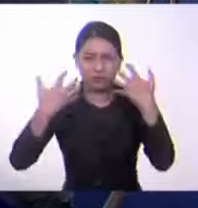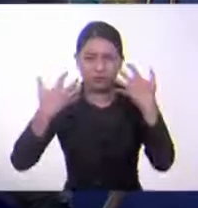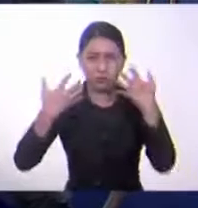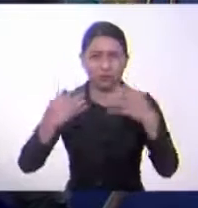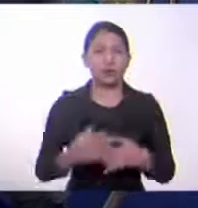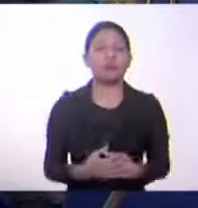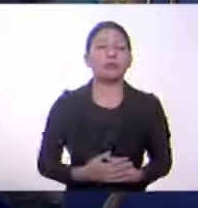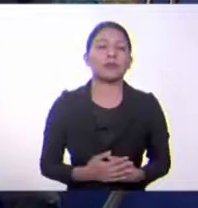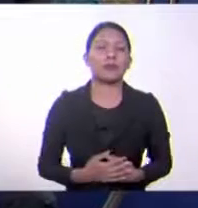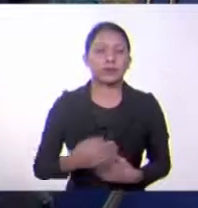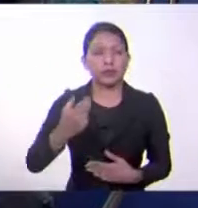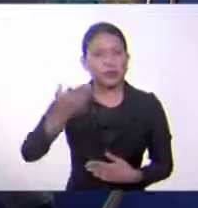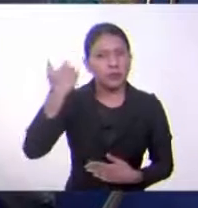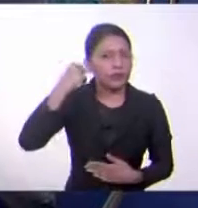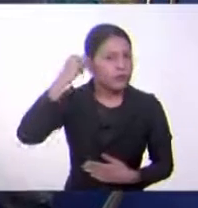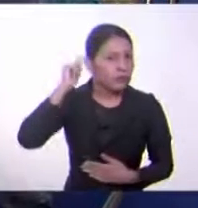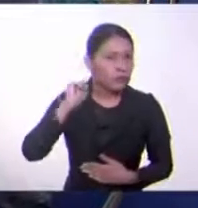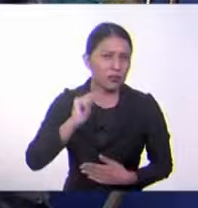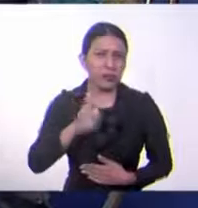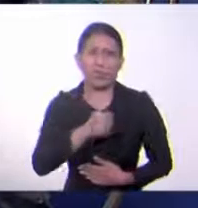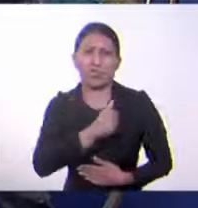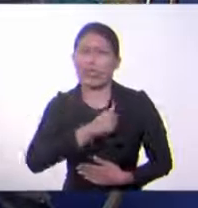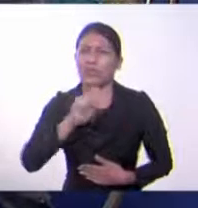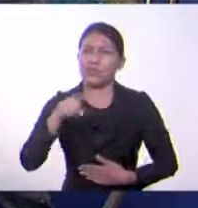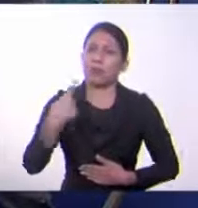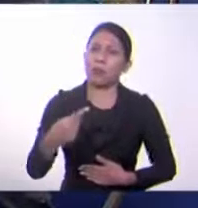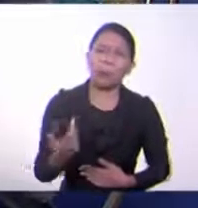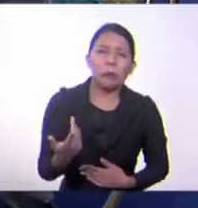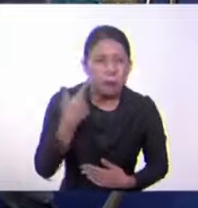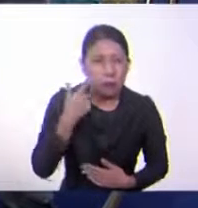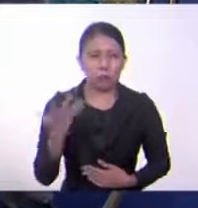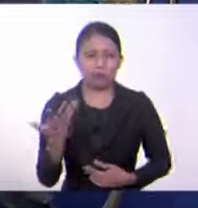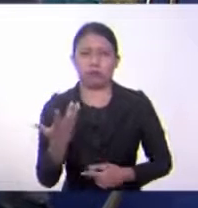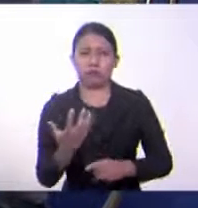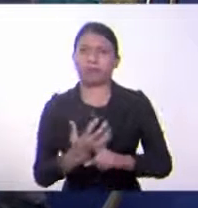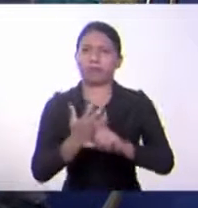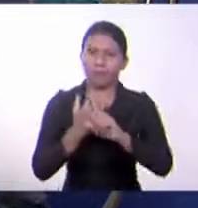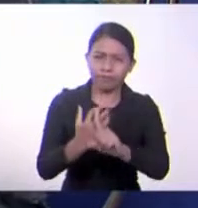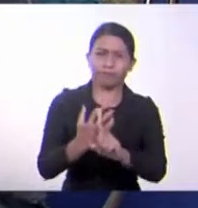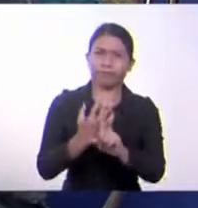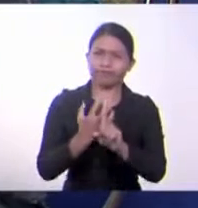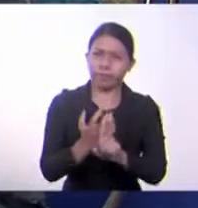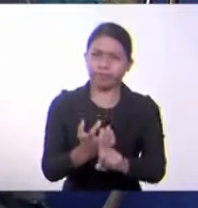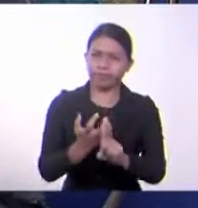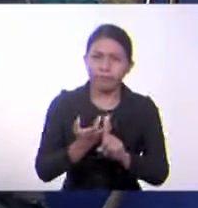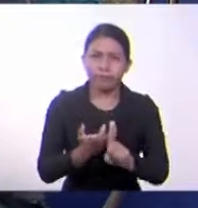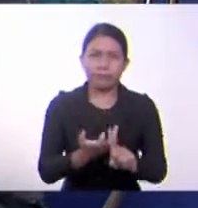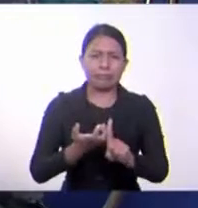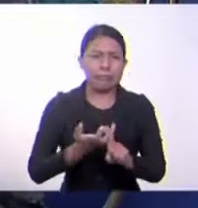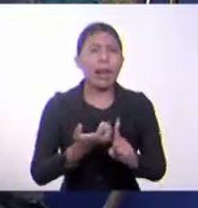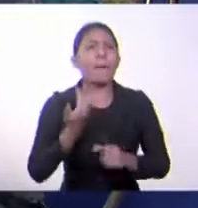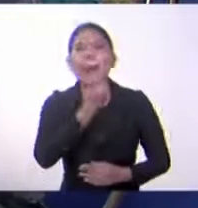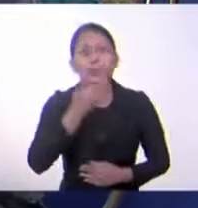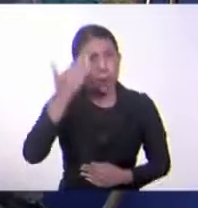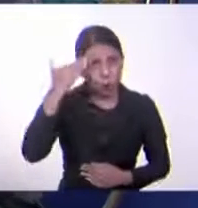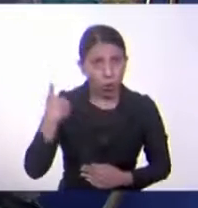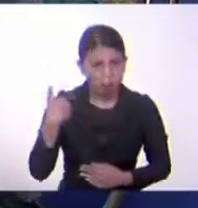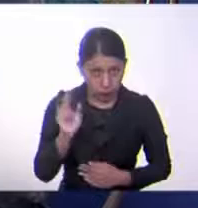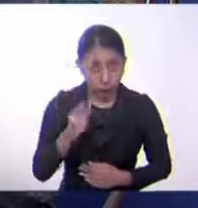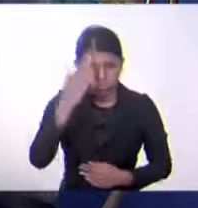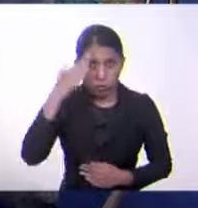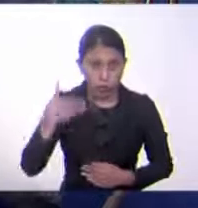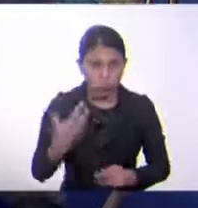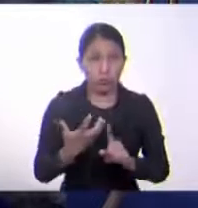del hombre era como el que siempre resaltaba y estaba presente y adelante. Pero, ¿qué pasaba con las mujeres? ¿También las mujeres se